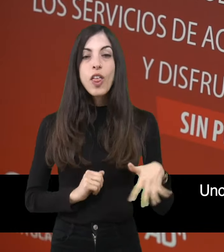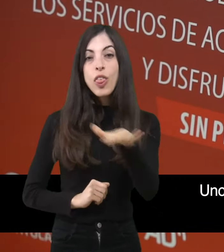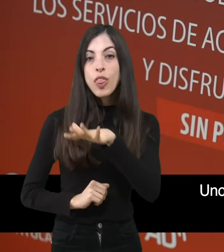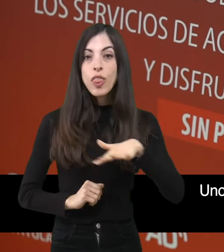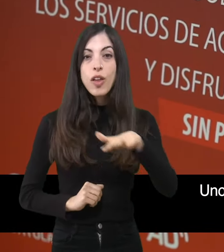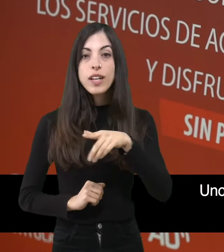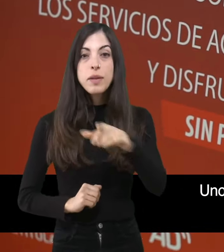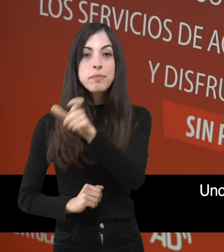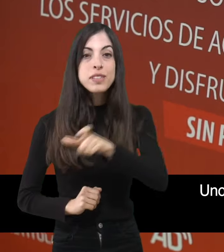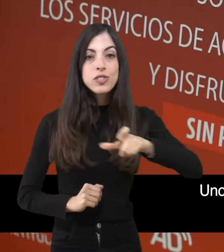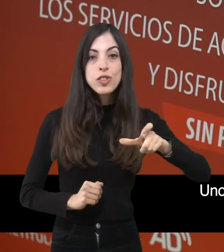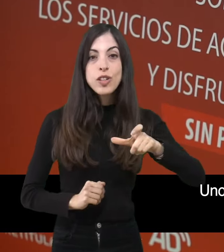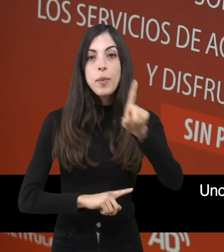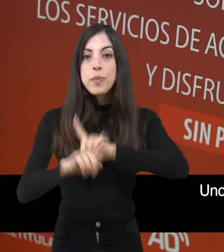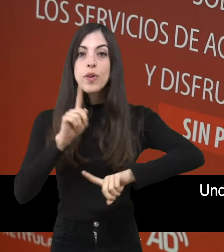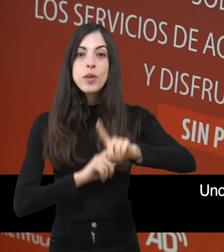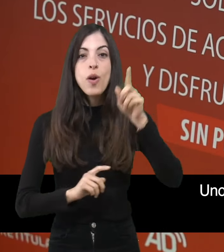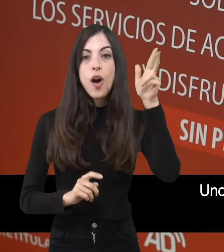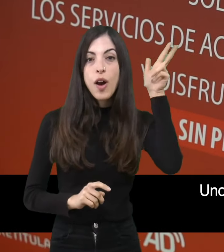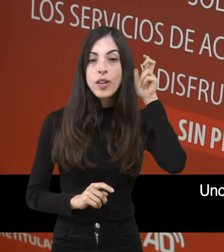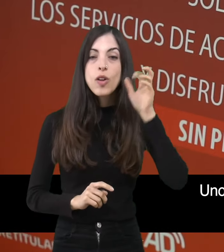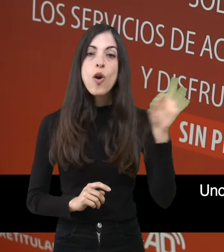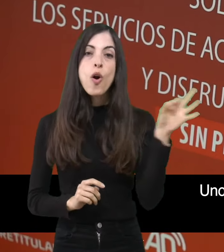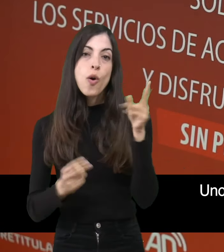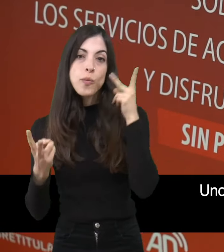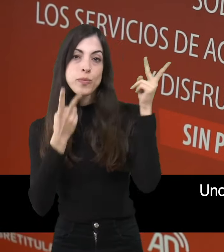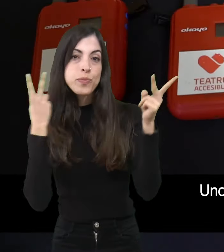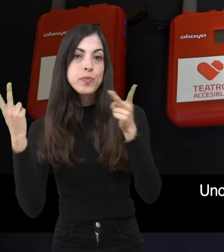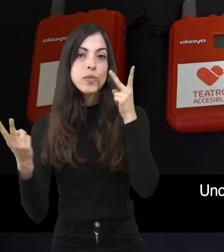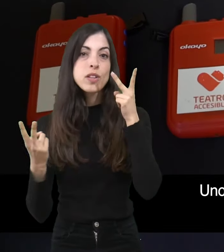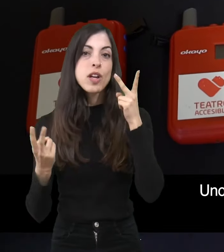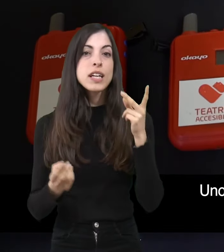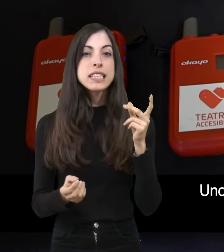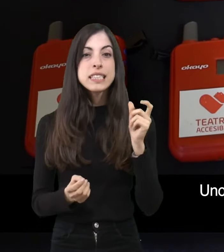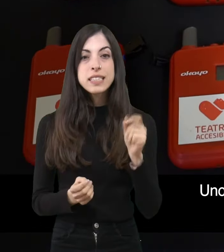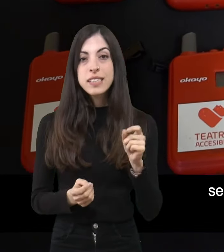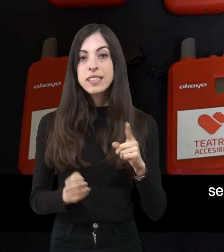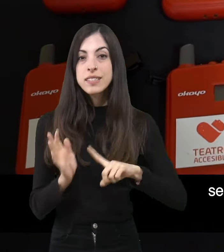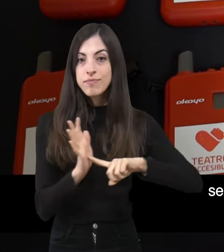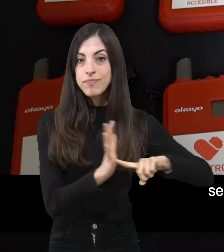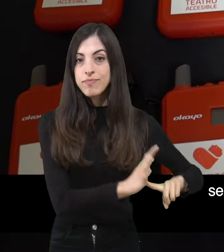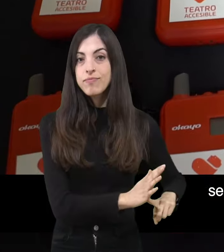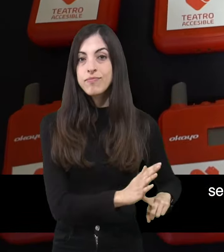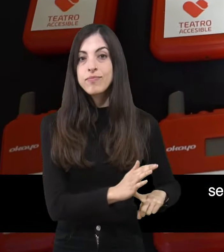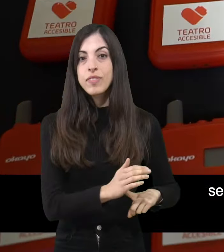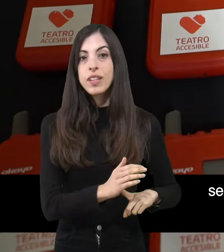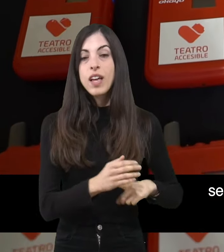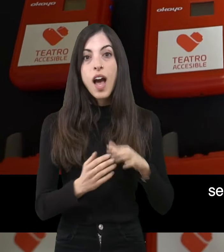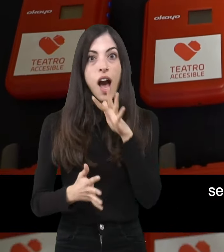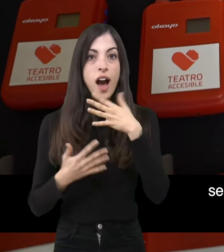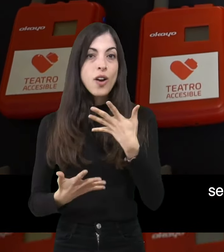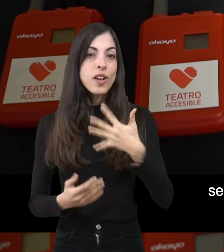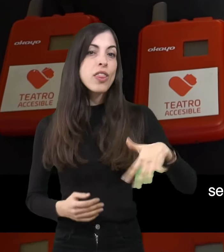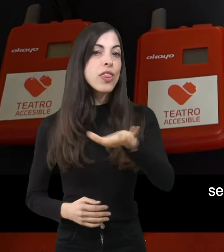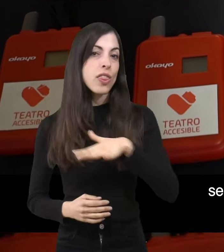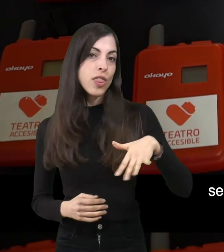Unos espacios en los que personas con problemas auditivos o visuales siempre han estado excluidas, se han convertido en lugares donde